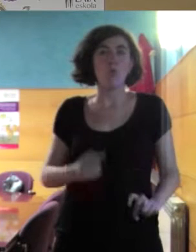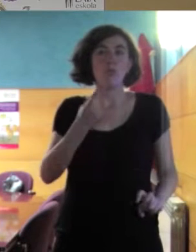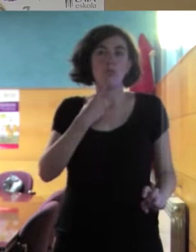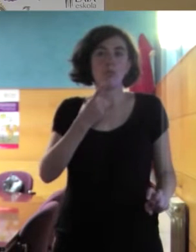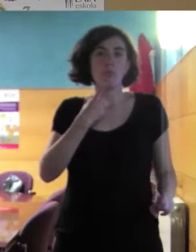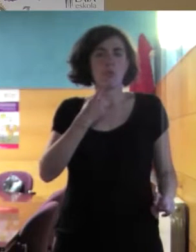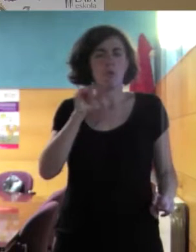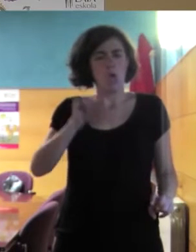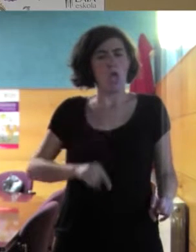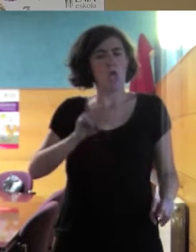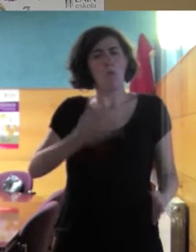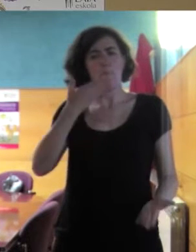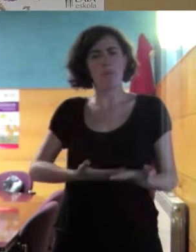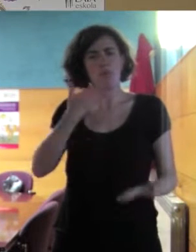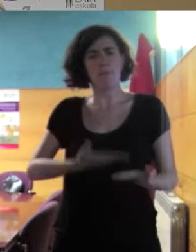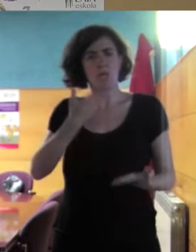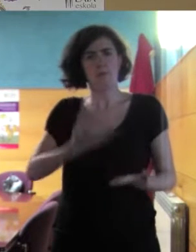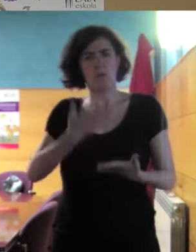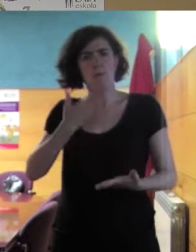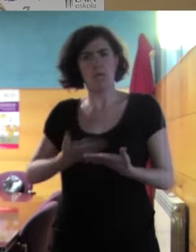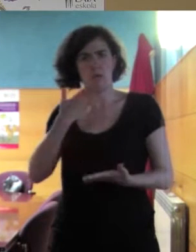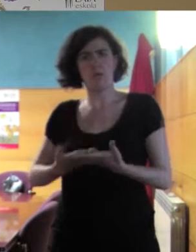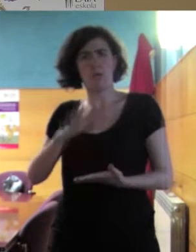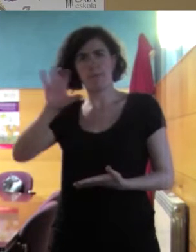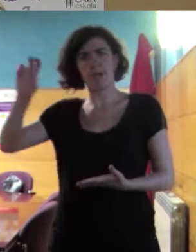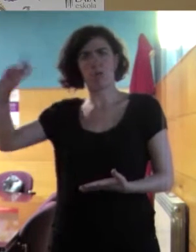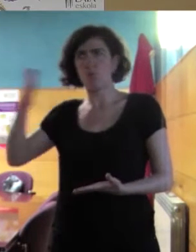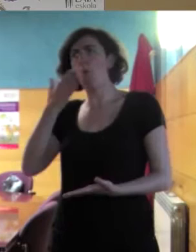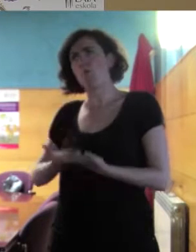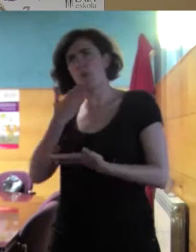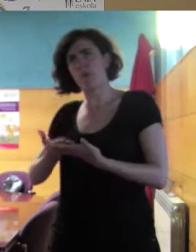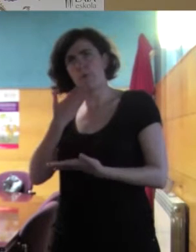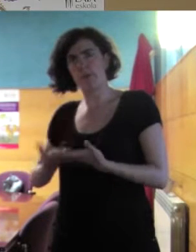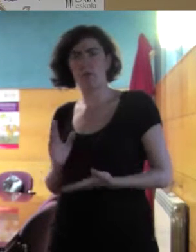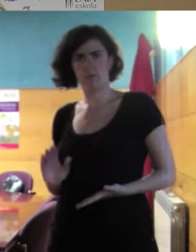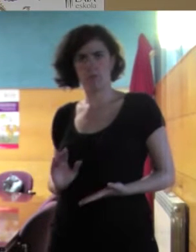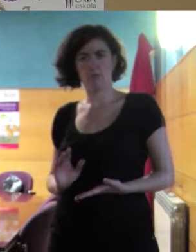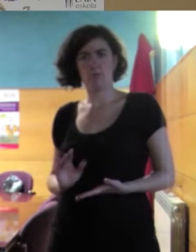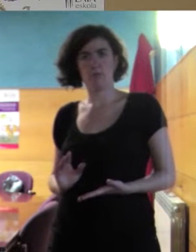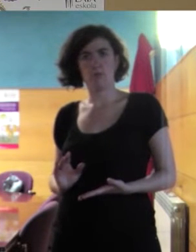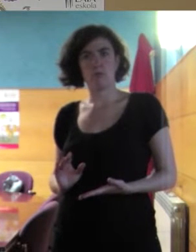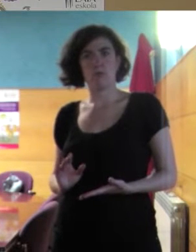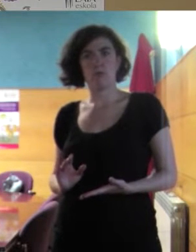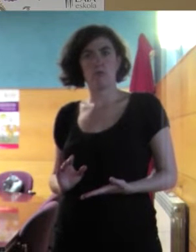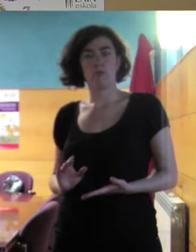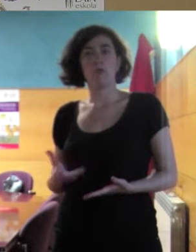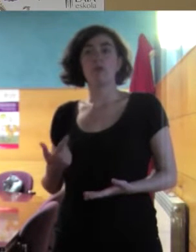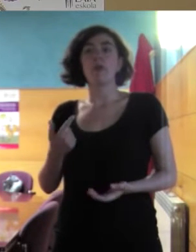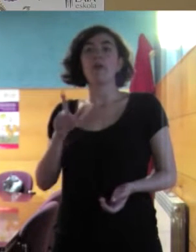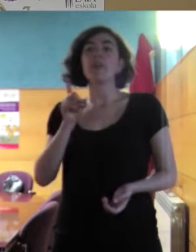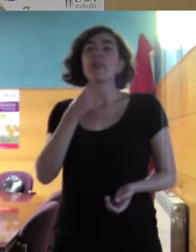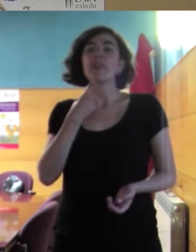exigente, con la gente que viene de otros países, y que a veces dice, llama integración